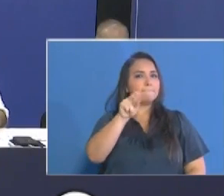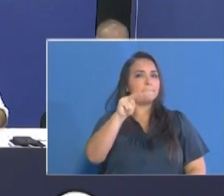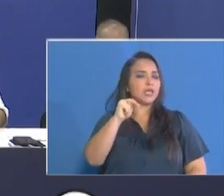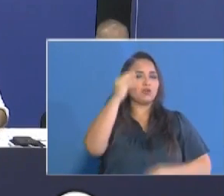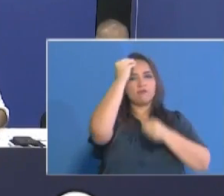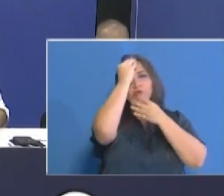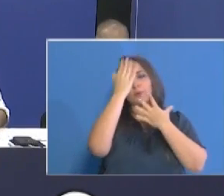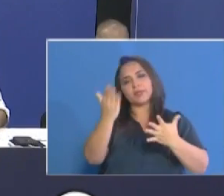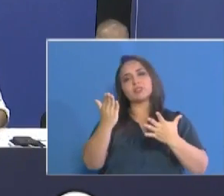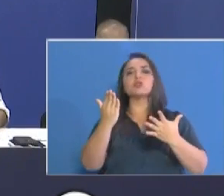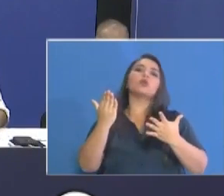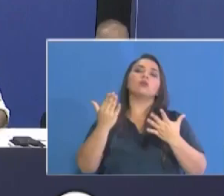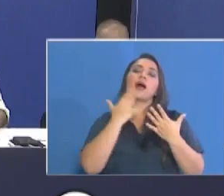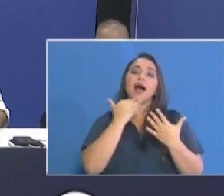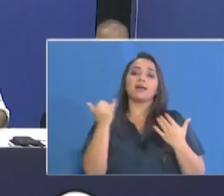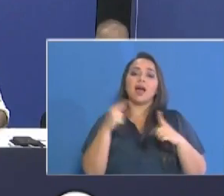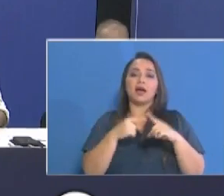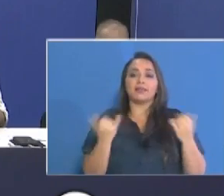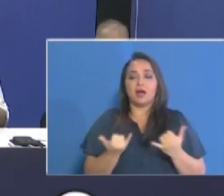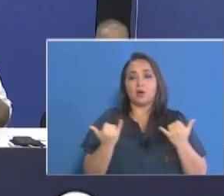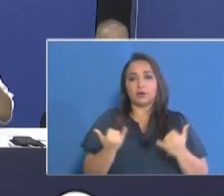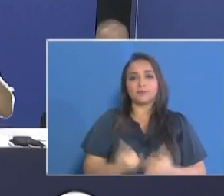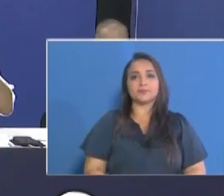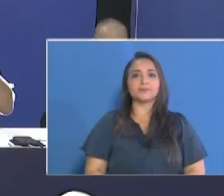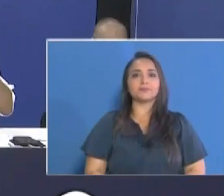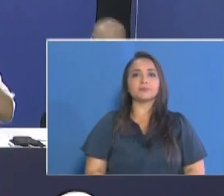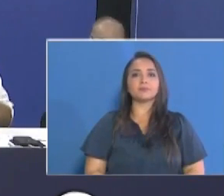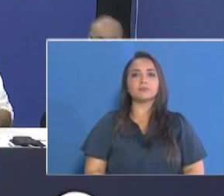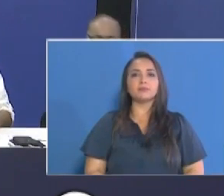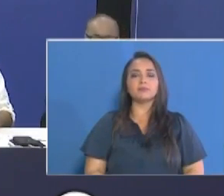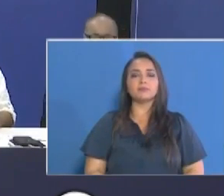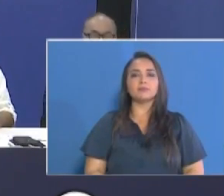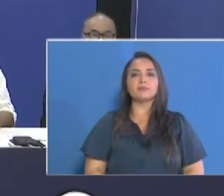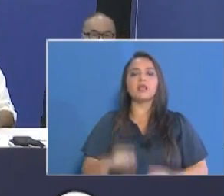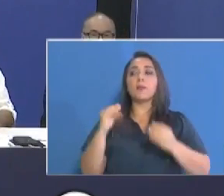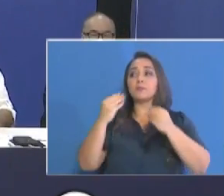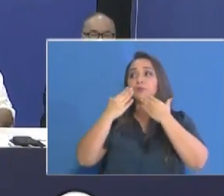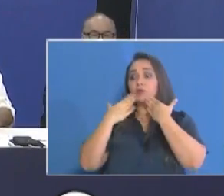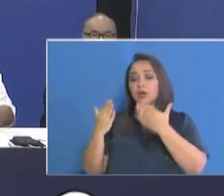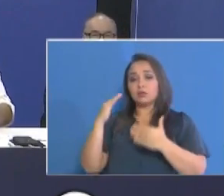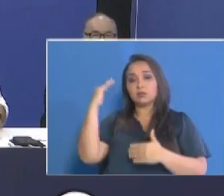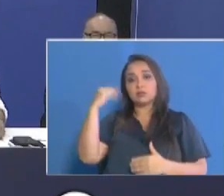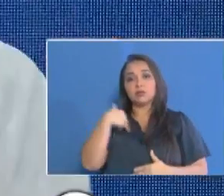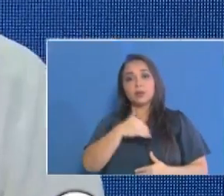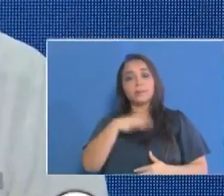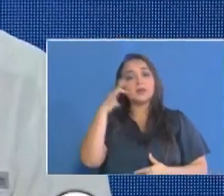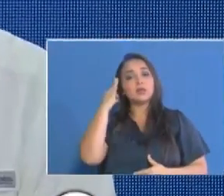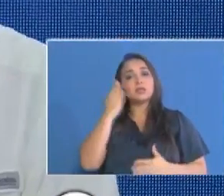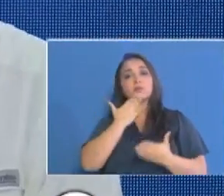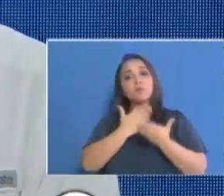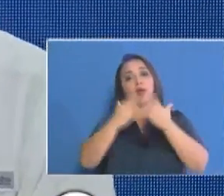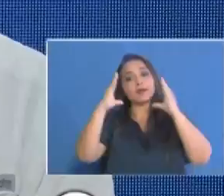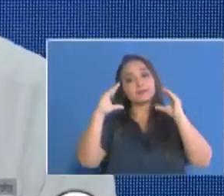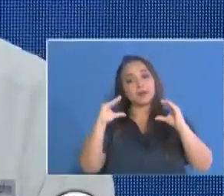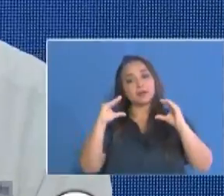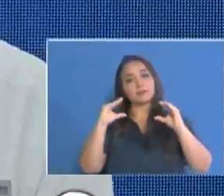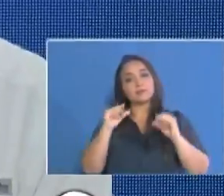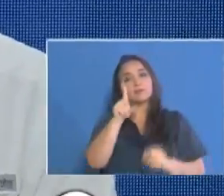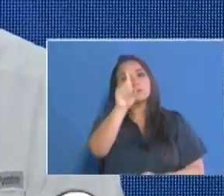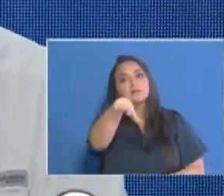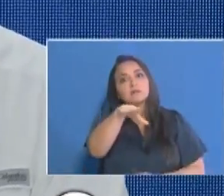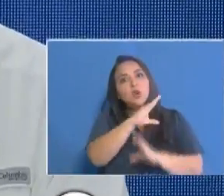la información disponible que tiene en este momento gracias señora ministra buenas tardes cuídese